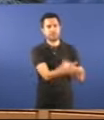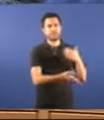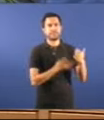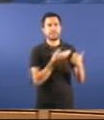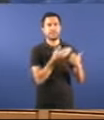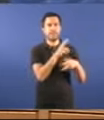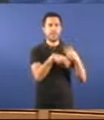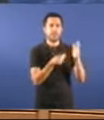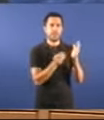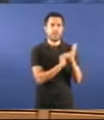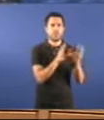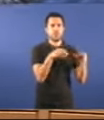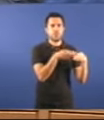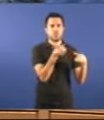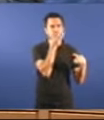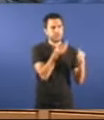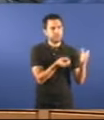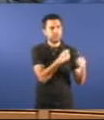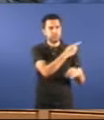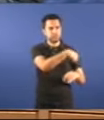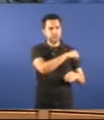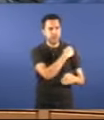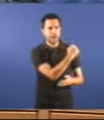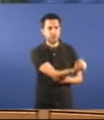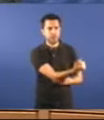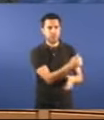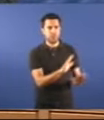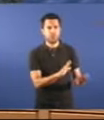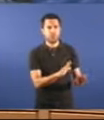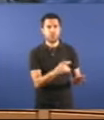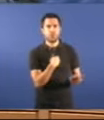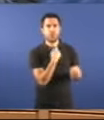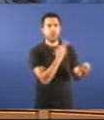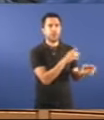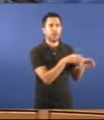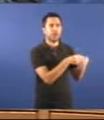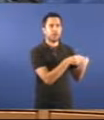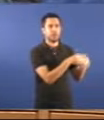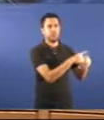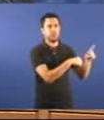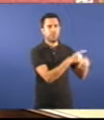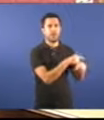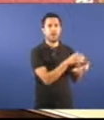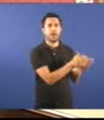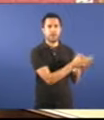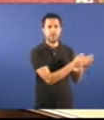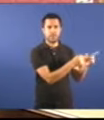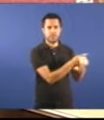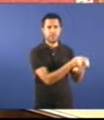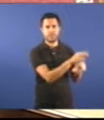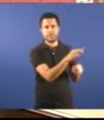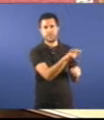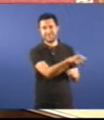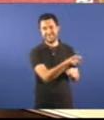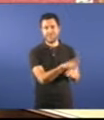Socialista e o dixen o seu compañero do BNGA e o meu tamén o señor Jorquera a enmenda número